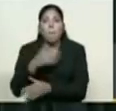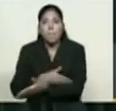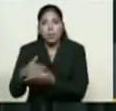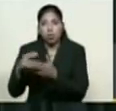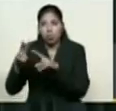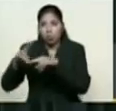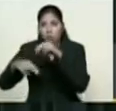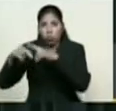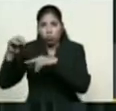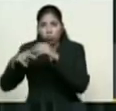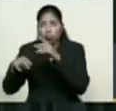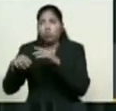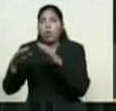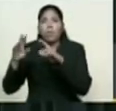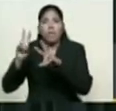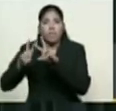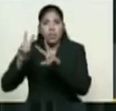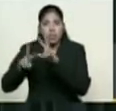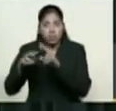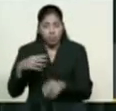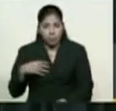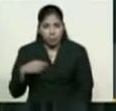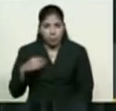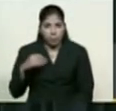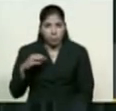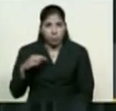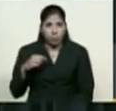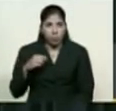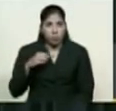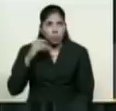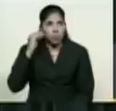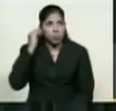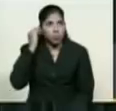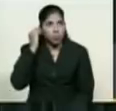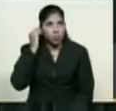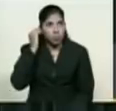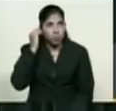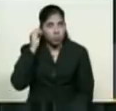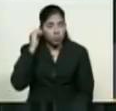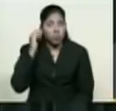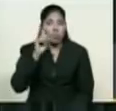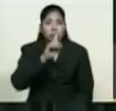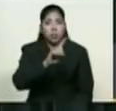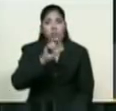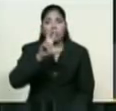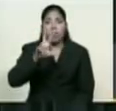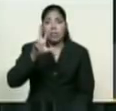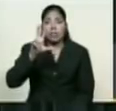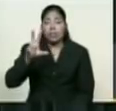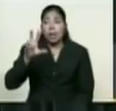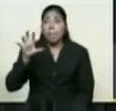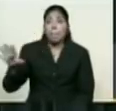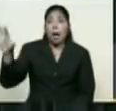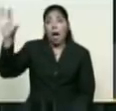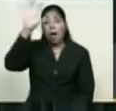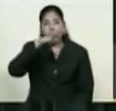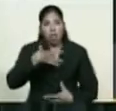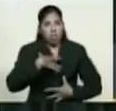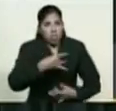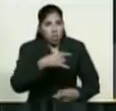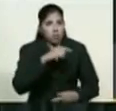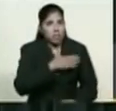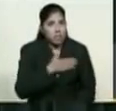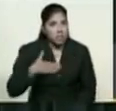de 200 mil propuestas de inversión en el petro, de más de 133 países, dos